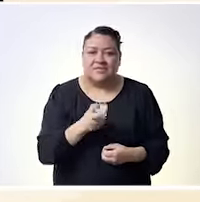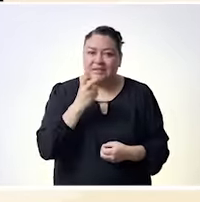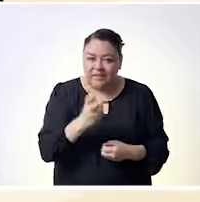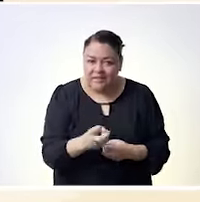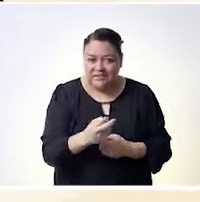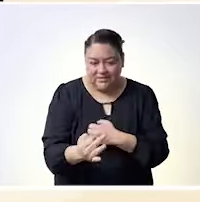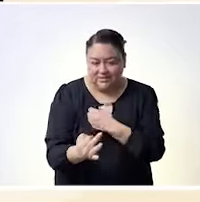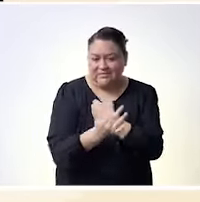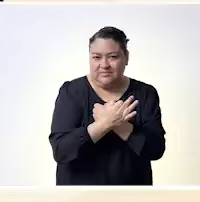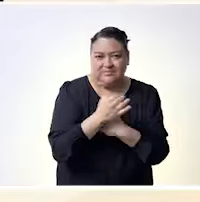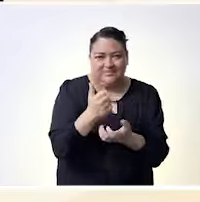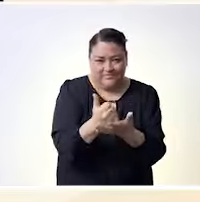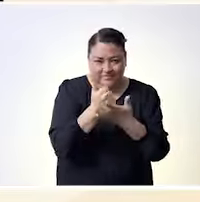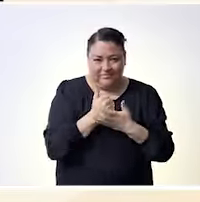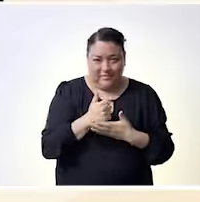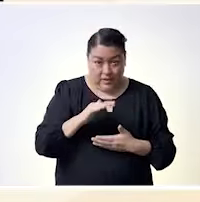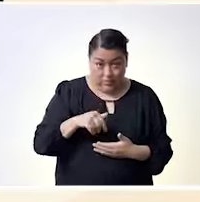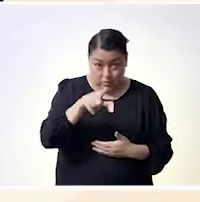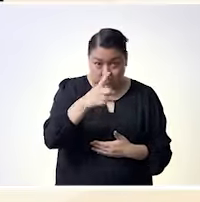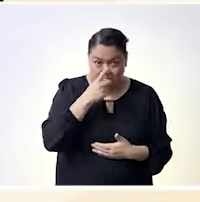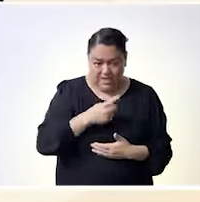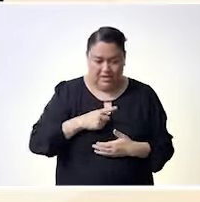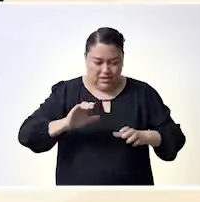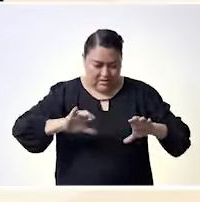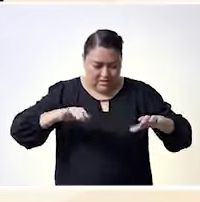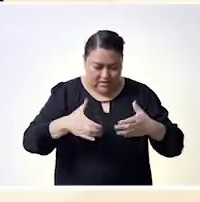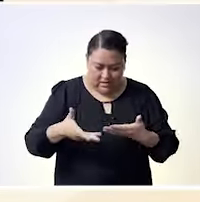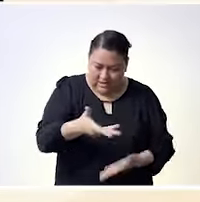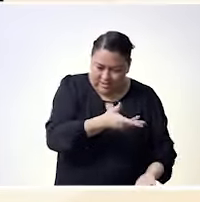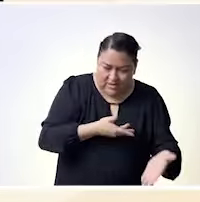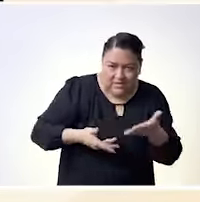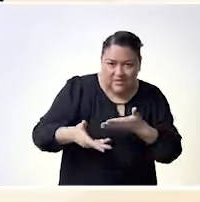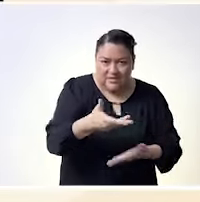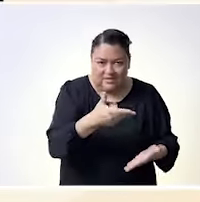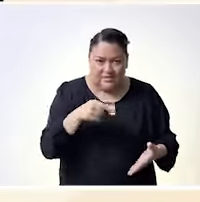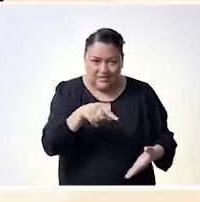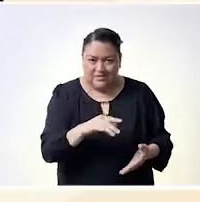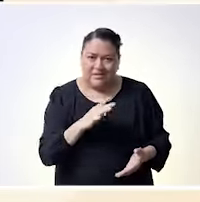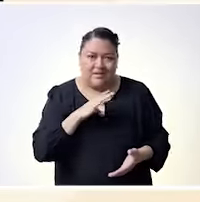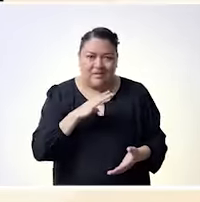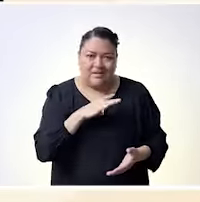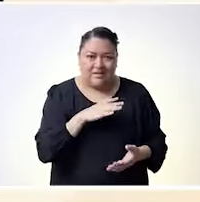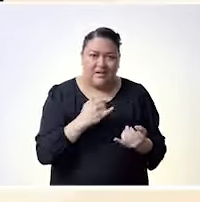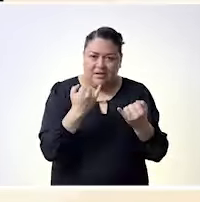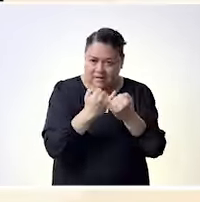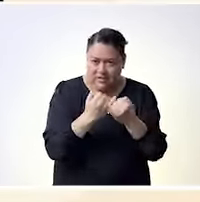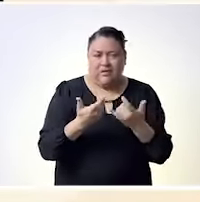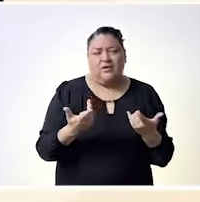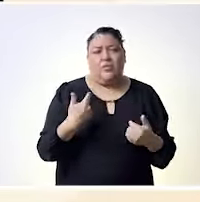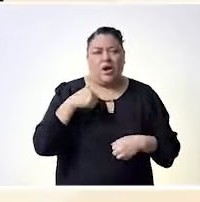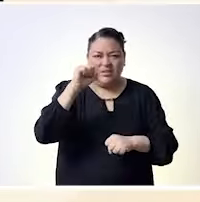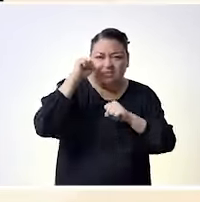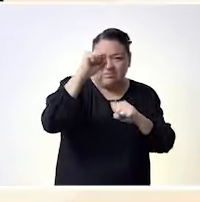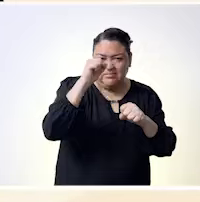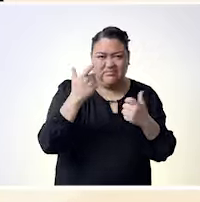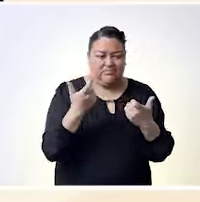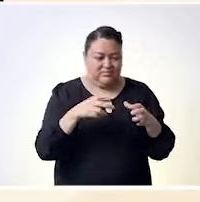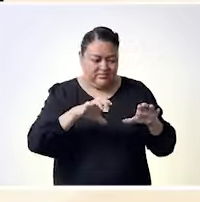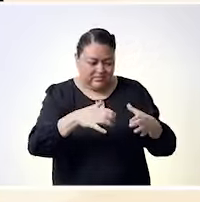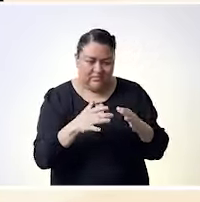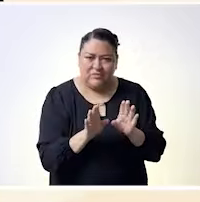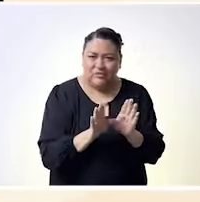gran parte en el planeta somos un mundo y somos un mundo de capacidades y conocimientos y además estamos acostumbradas a luchar